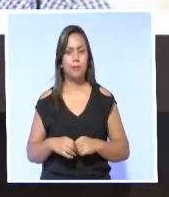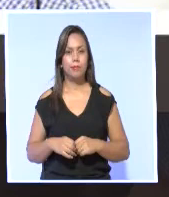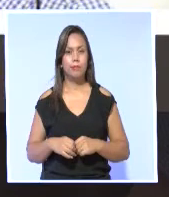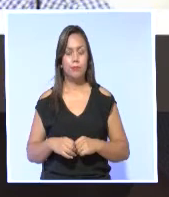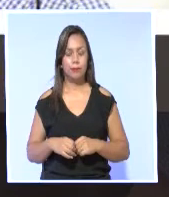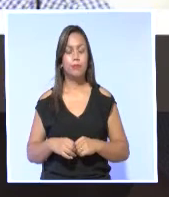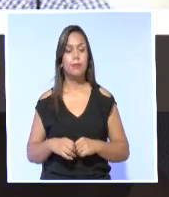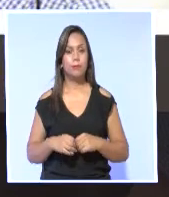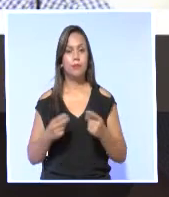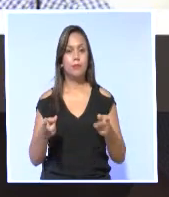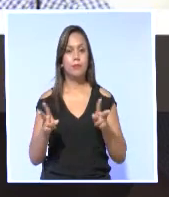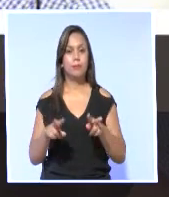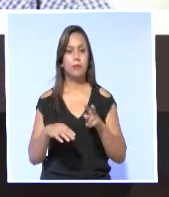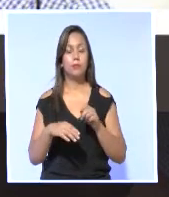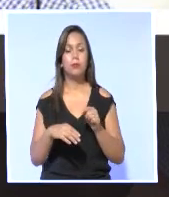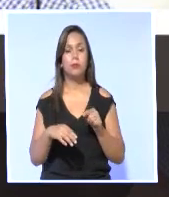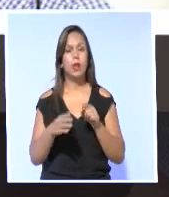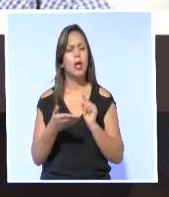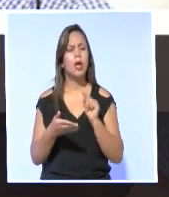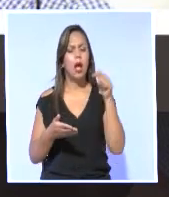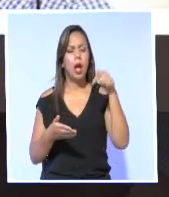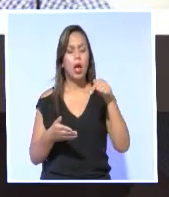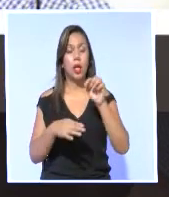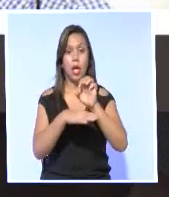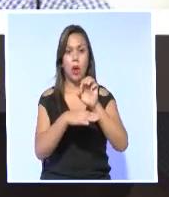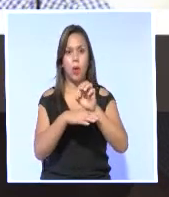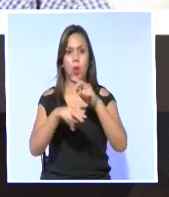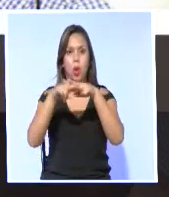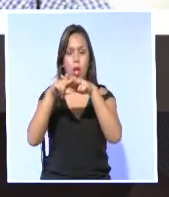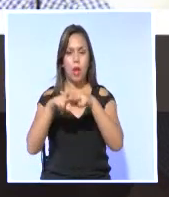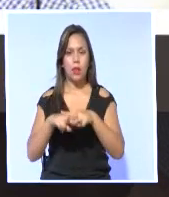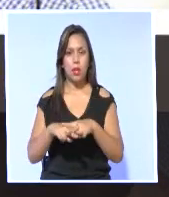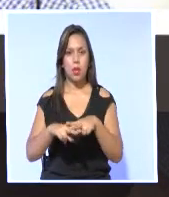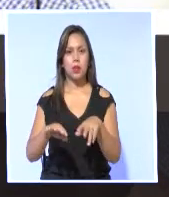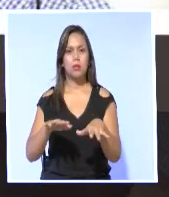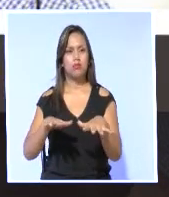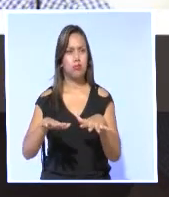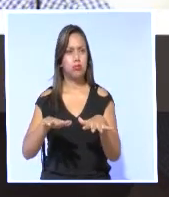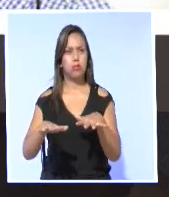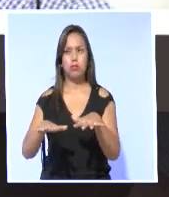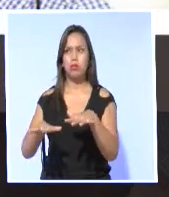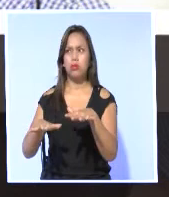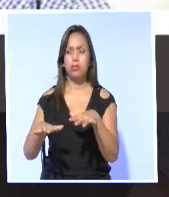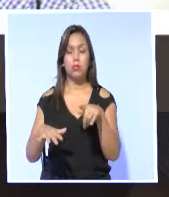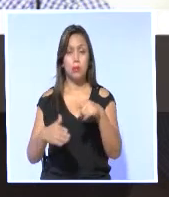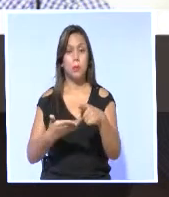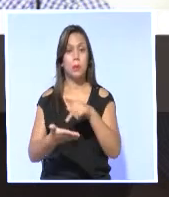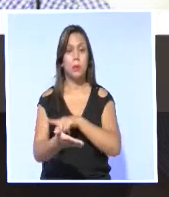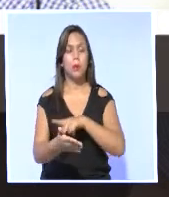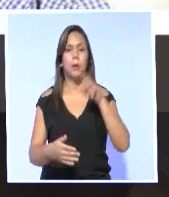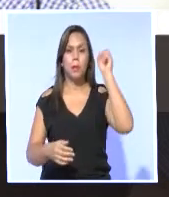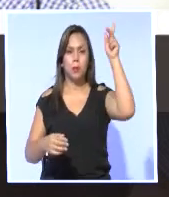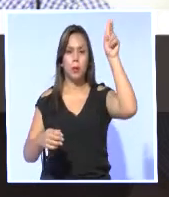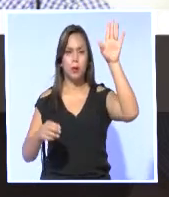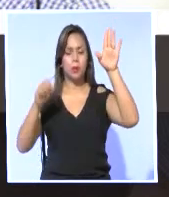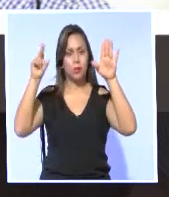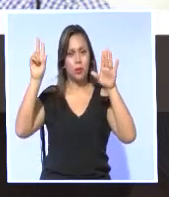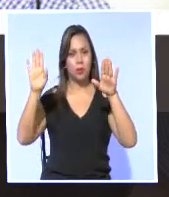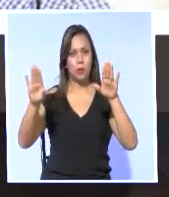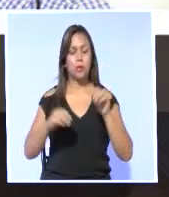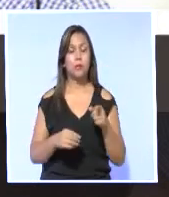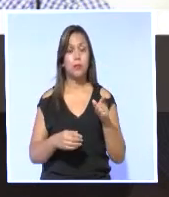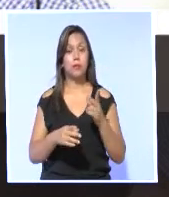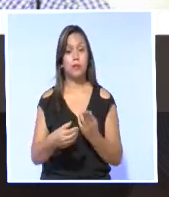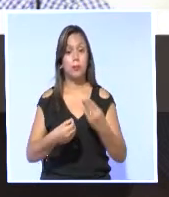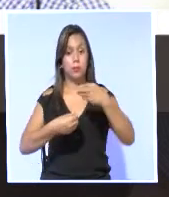En tanto, el monitoreo sísmico en Ecuador fue tema de análisis en esta semana en el programa Termómetro Ciudadano, que contó con la